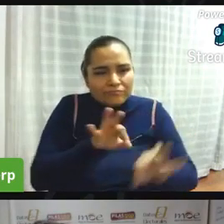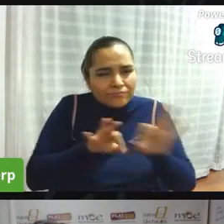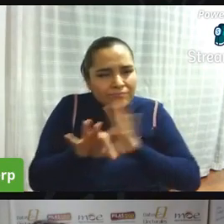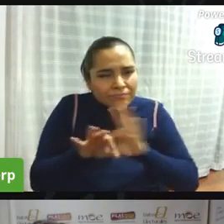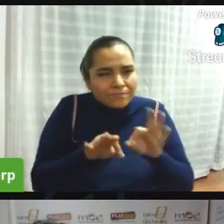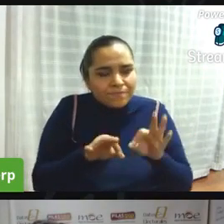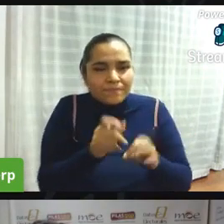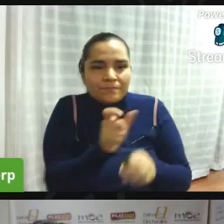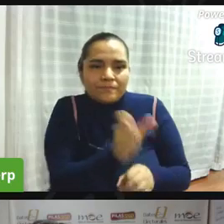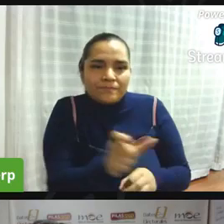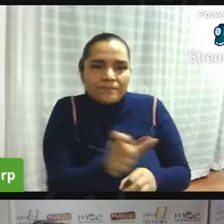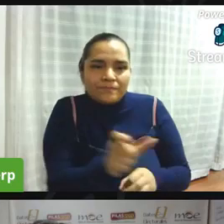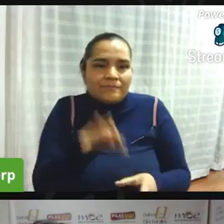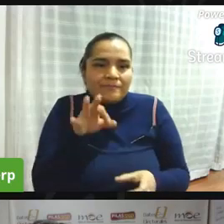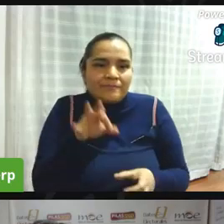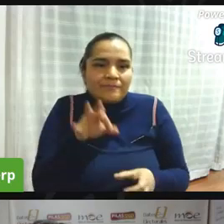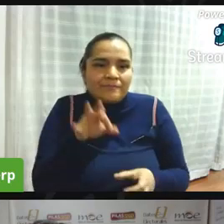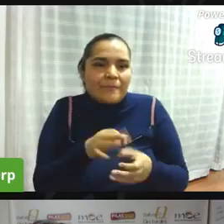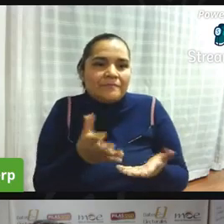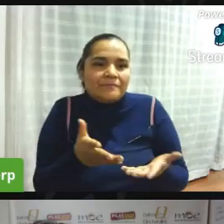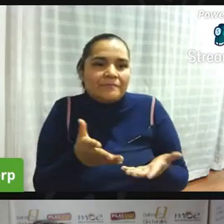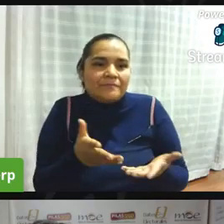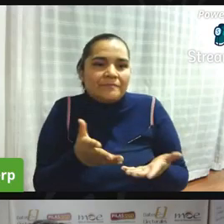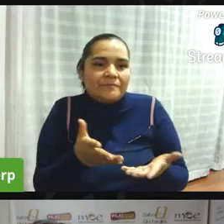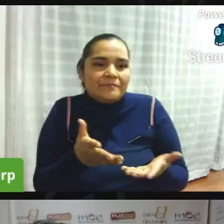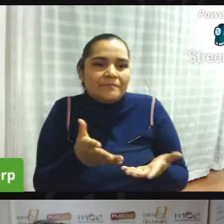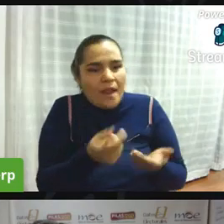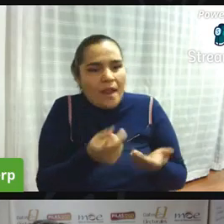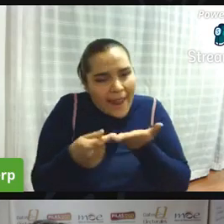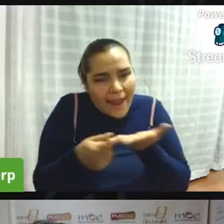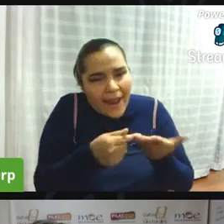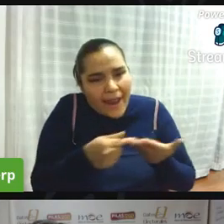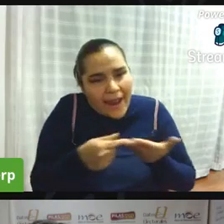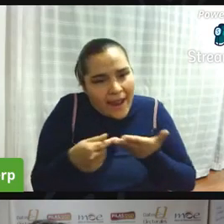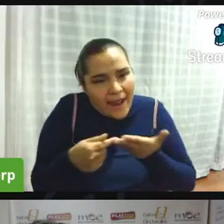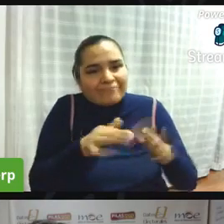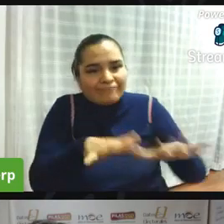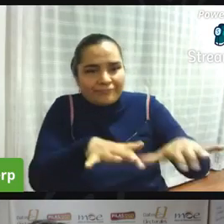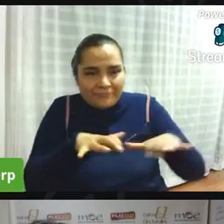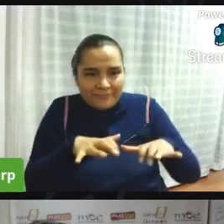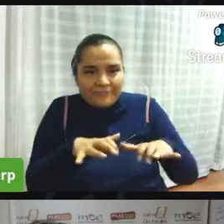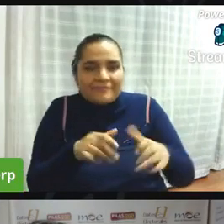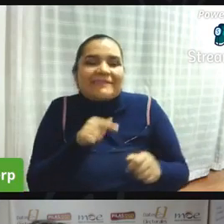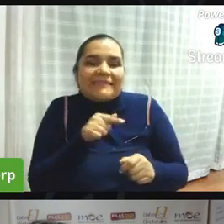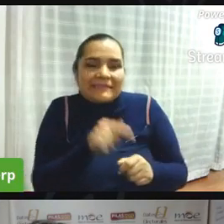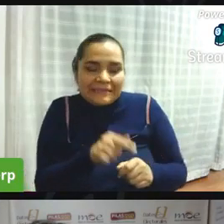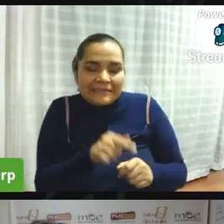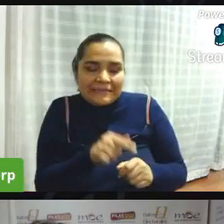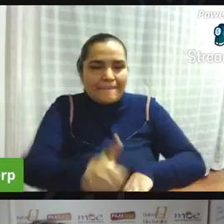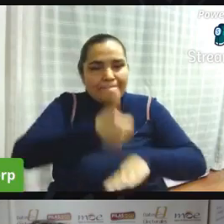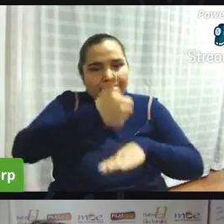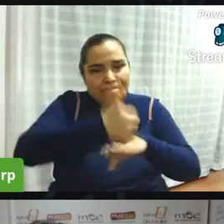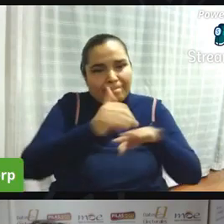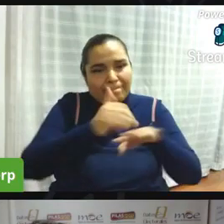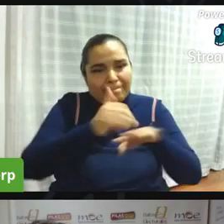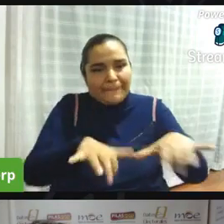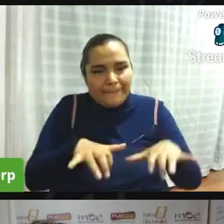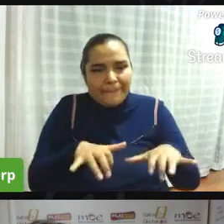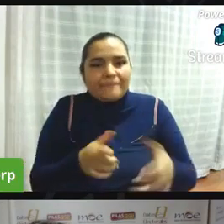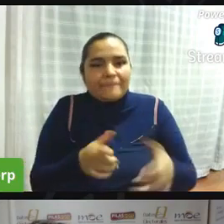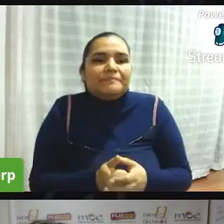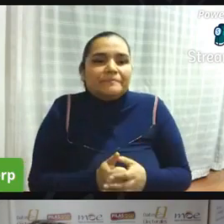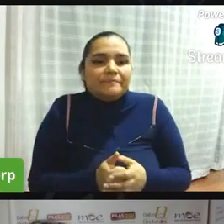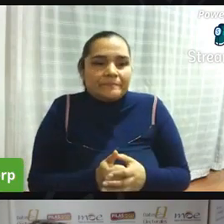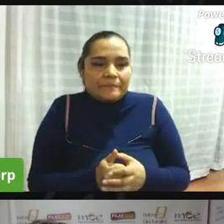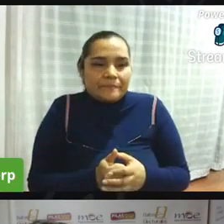en esa junta entonces digamos esa es la máxima autoridad le corresponde a los